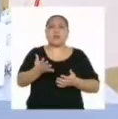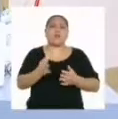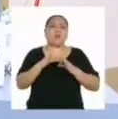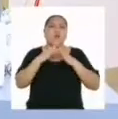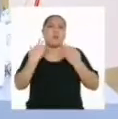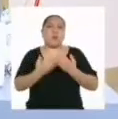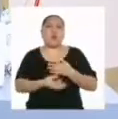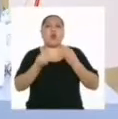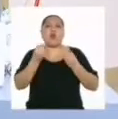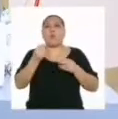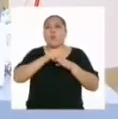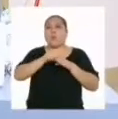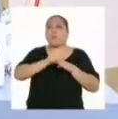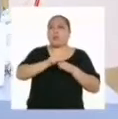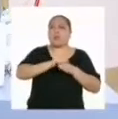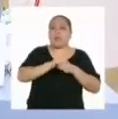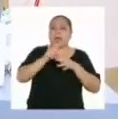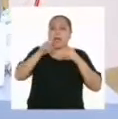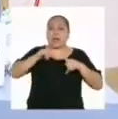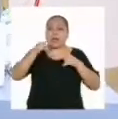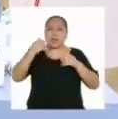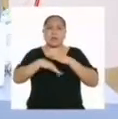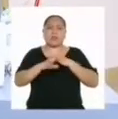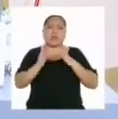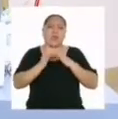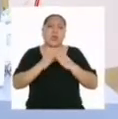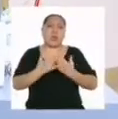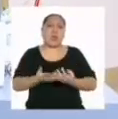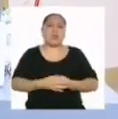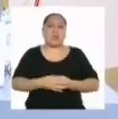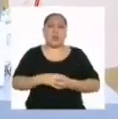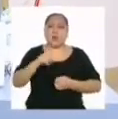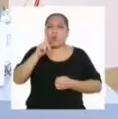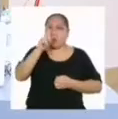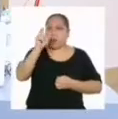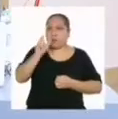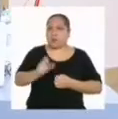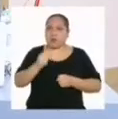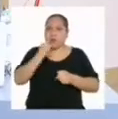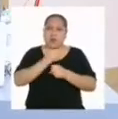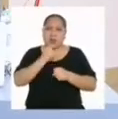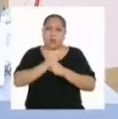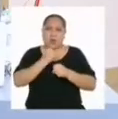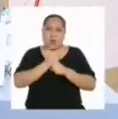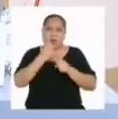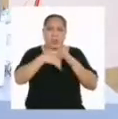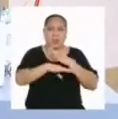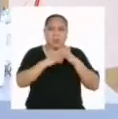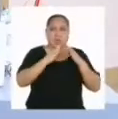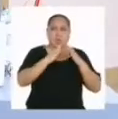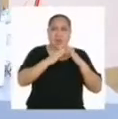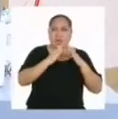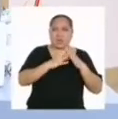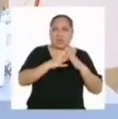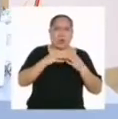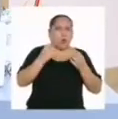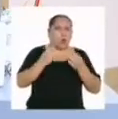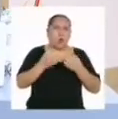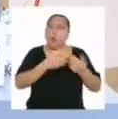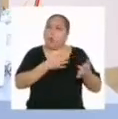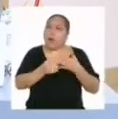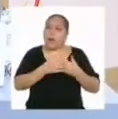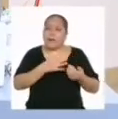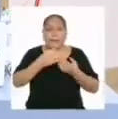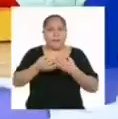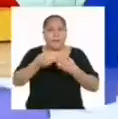familia. ¿Cómo están practicando el aislamiento social? ¿Hay alguien que trabaje de manera remota? Cualquier detalle que puedas